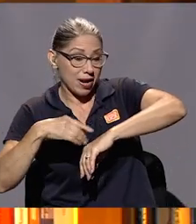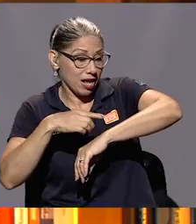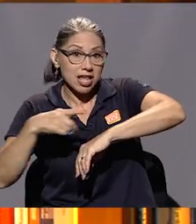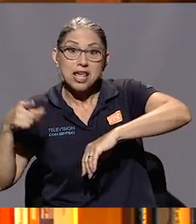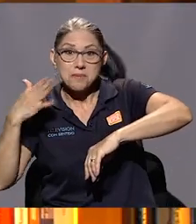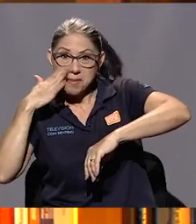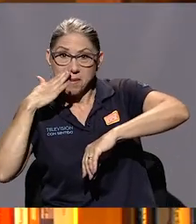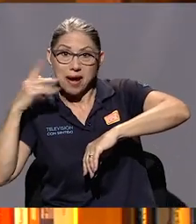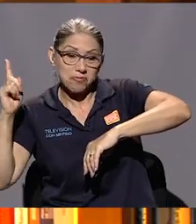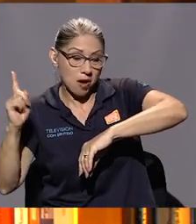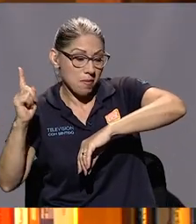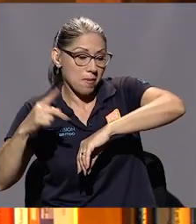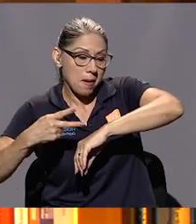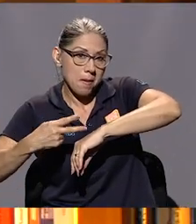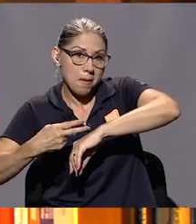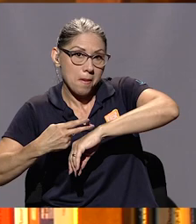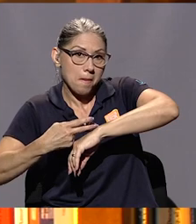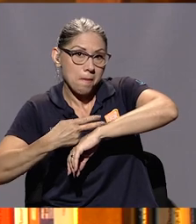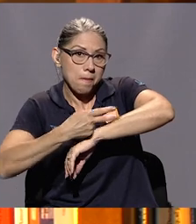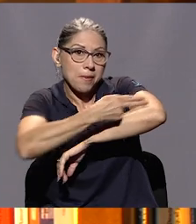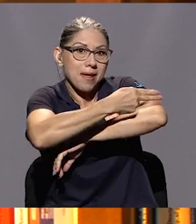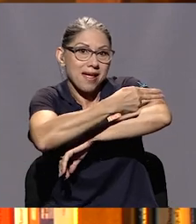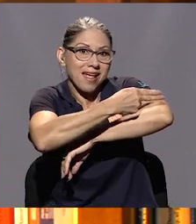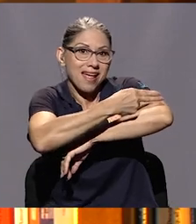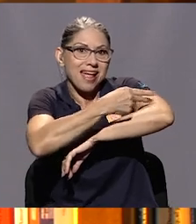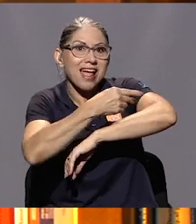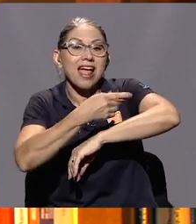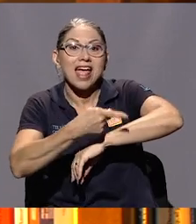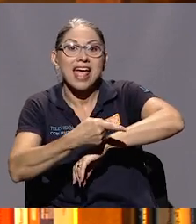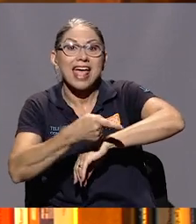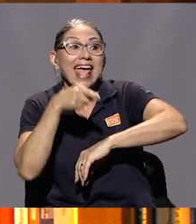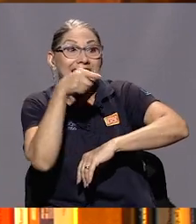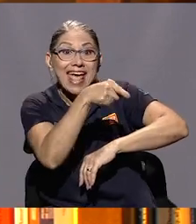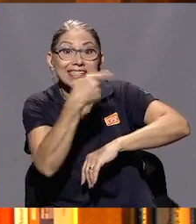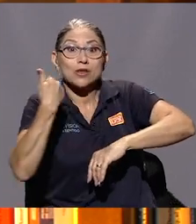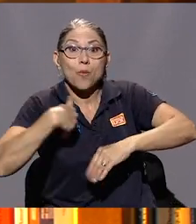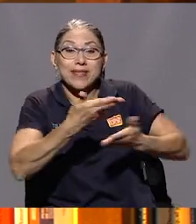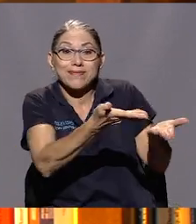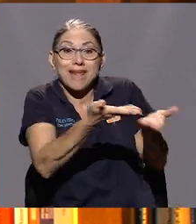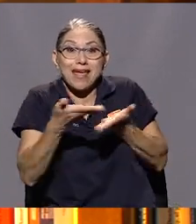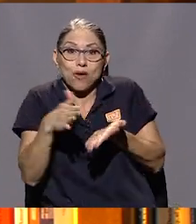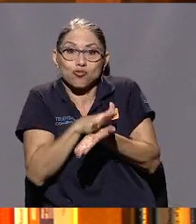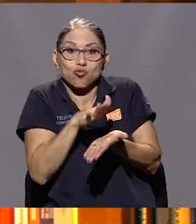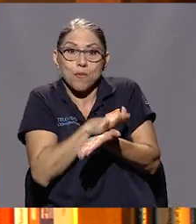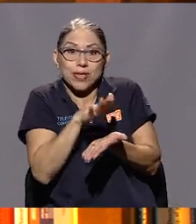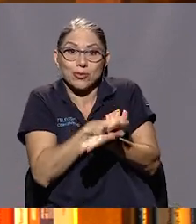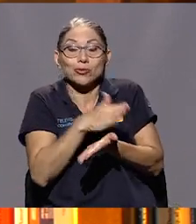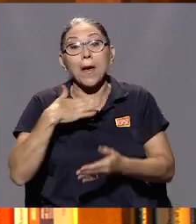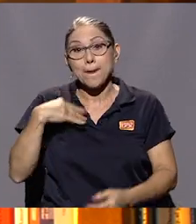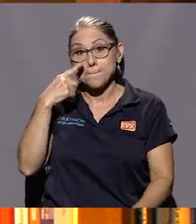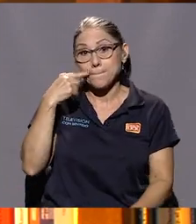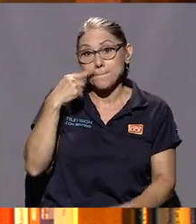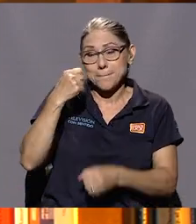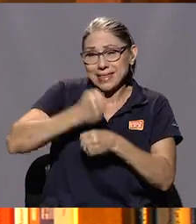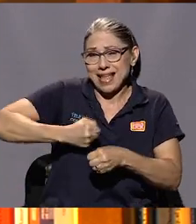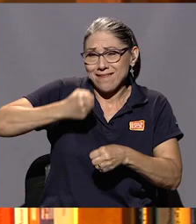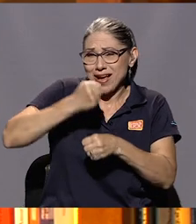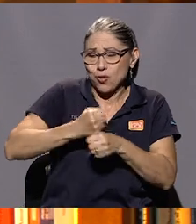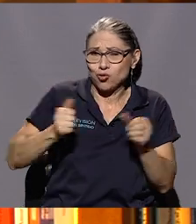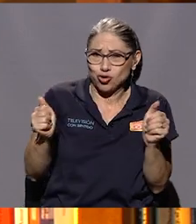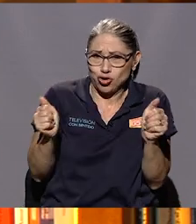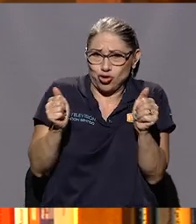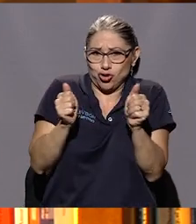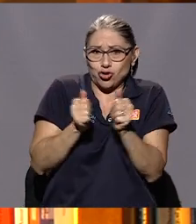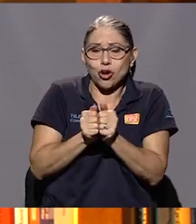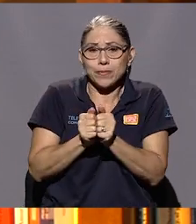en el brazo. Y él traía unos documentos. Papá trabajó muy de cerca con